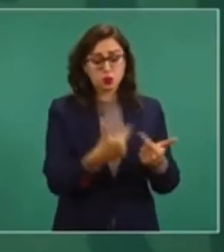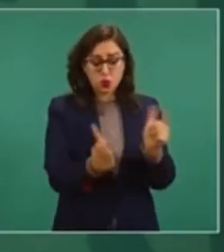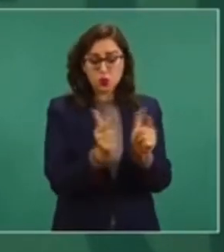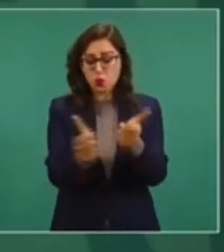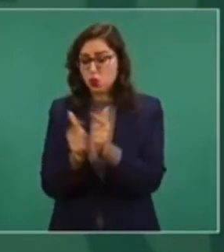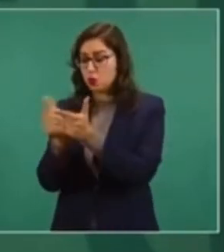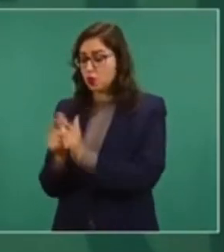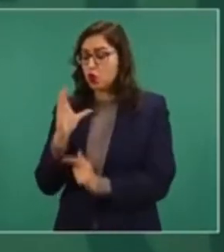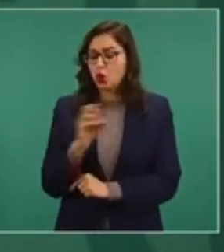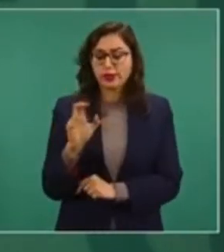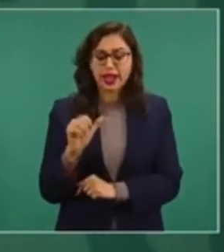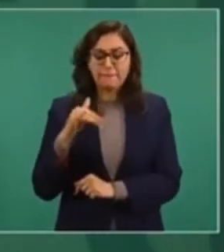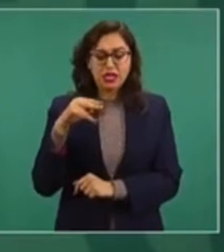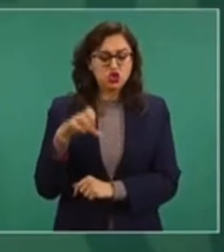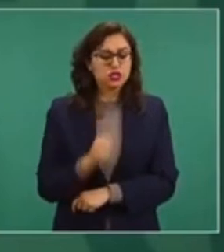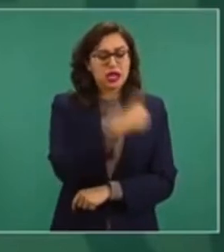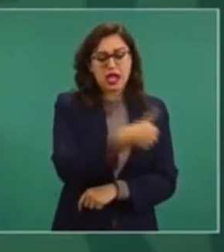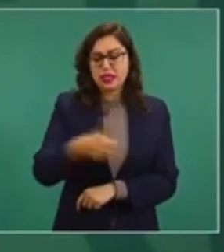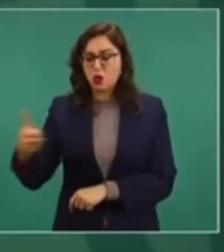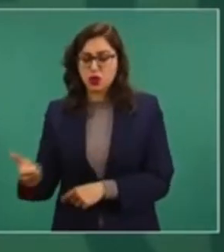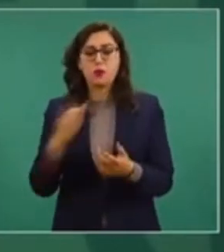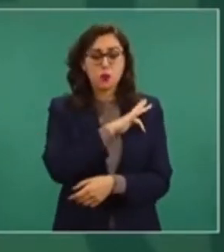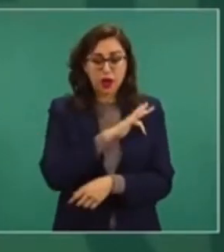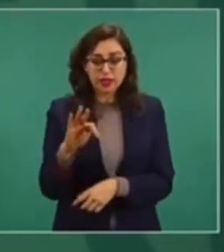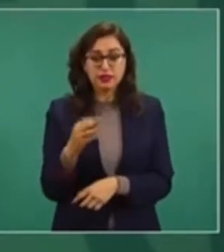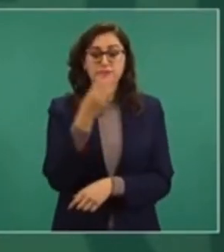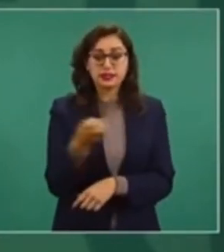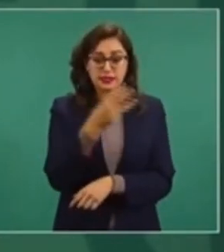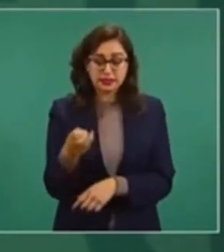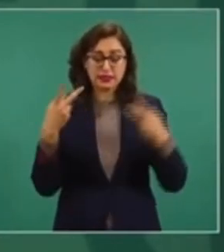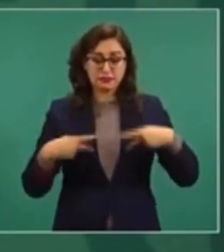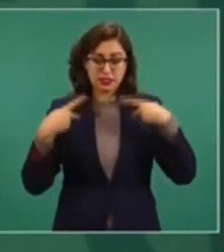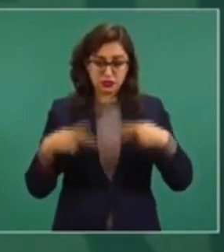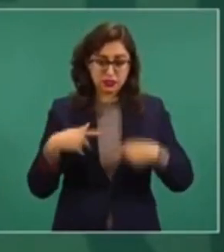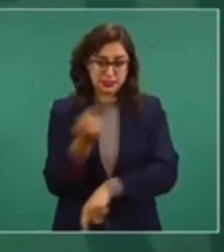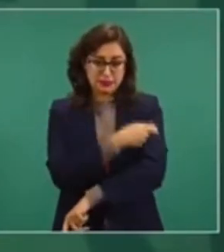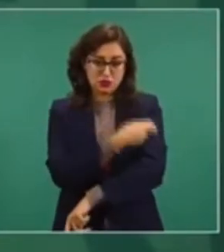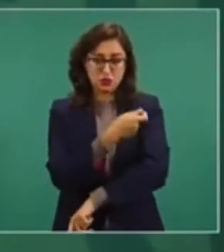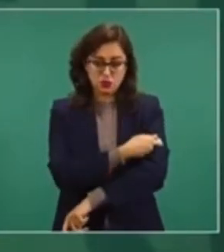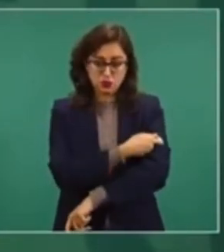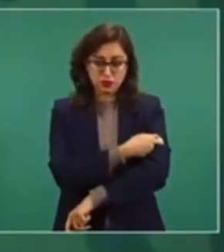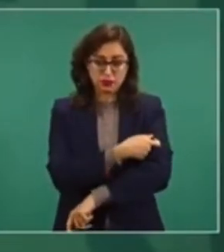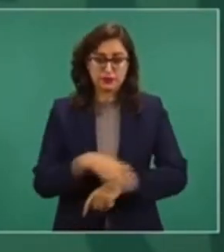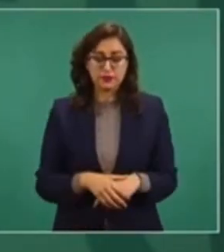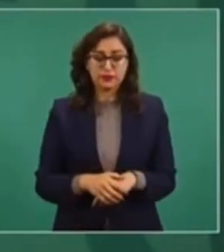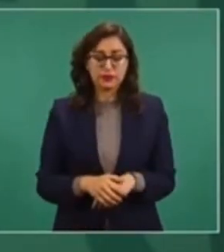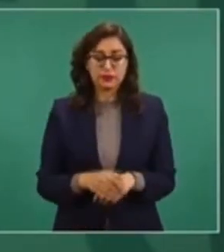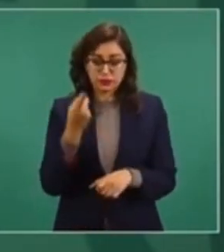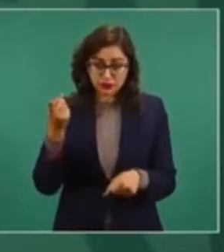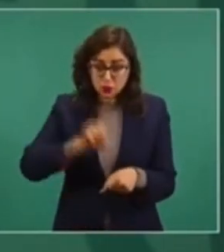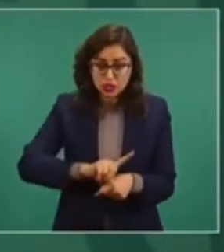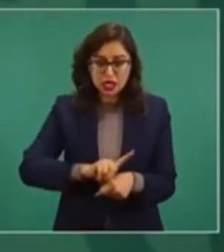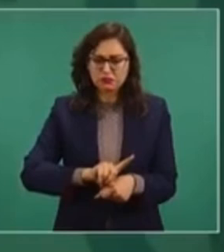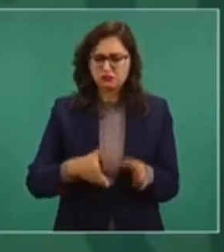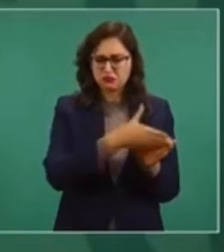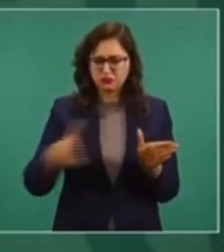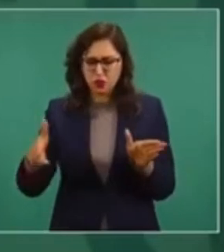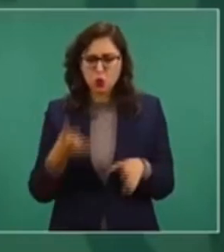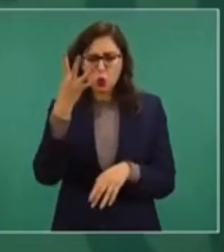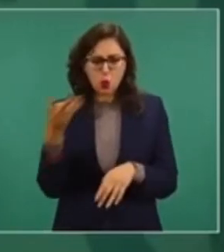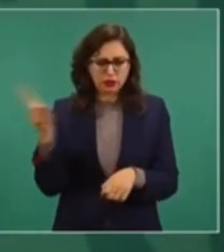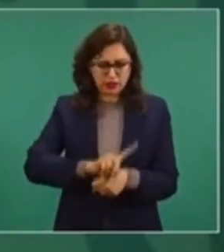vacunar a 300 personas. Y no solo en un día, sino cuatro días.